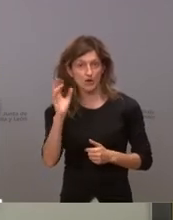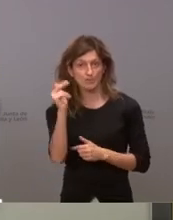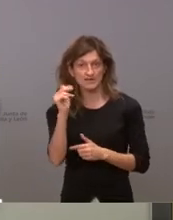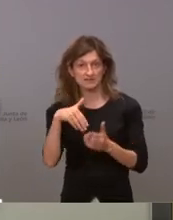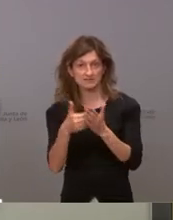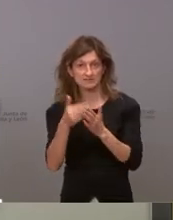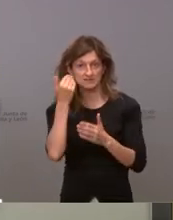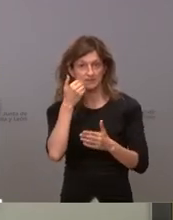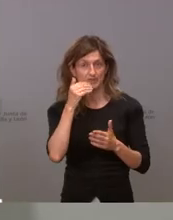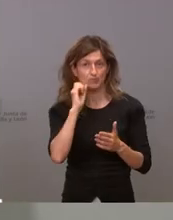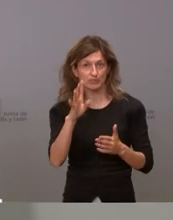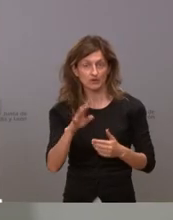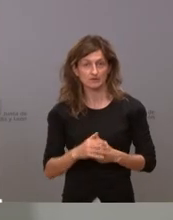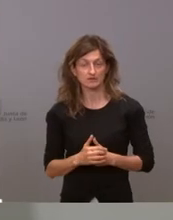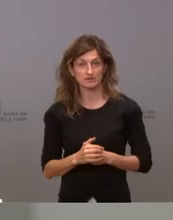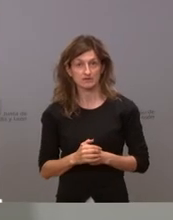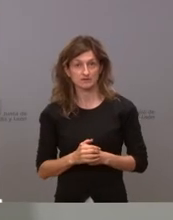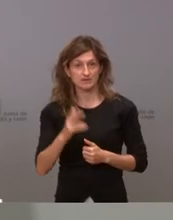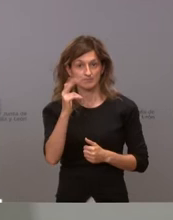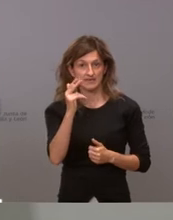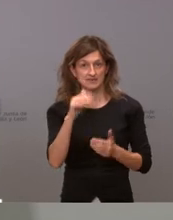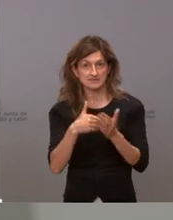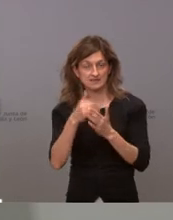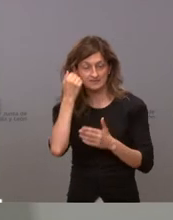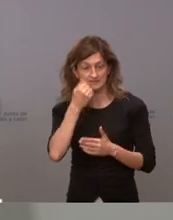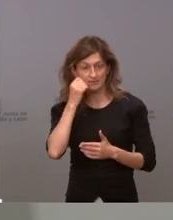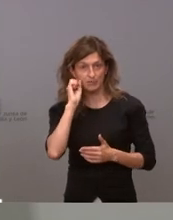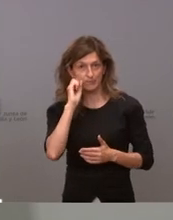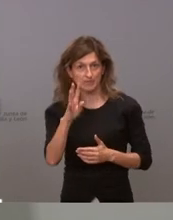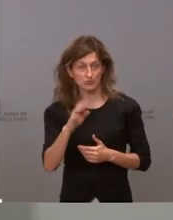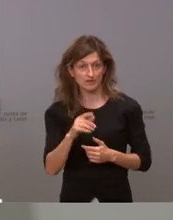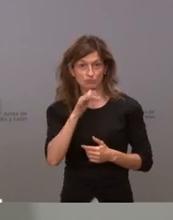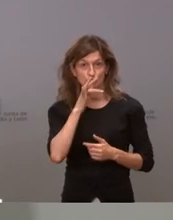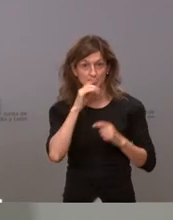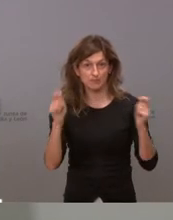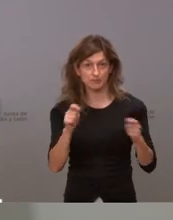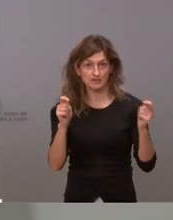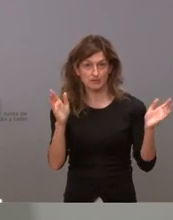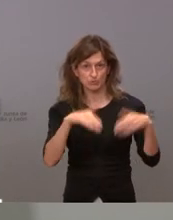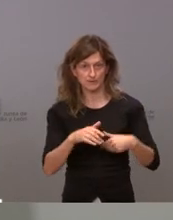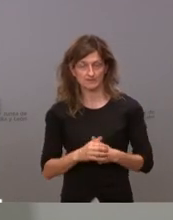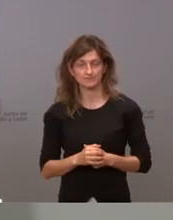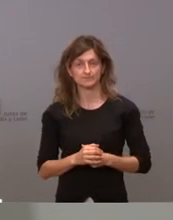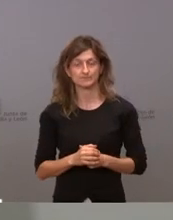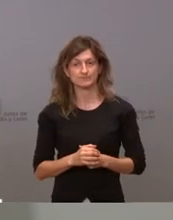sábado gracias en la madrugada del viernes al sábado esta misma madrugada no está publicado no puede entrar hasta que no está publicado